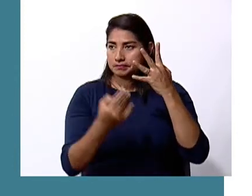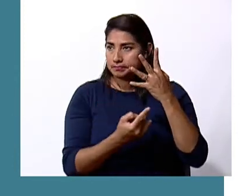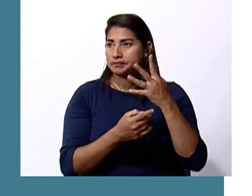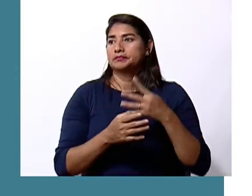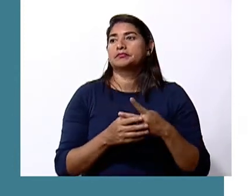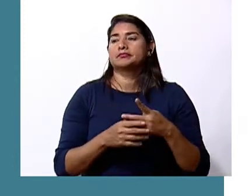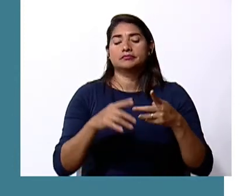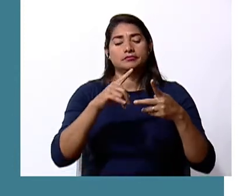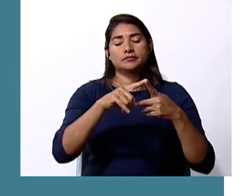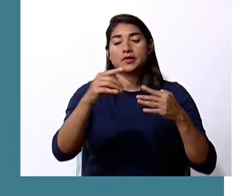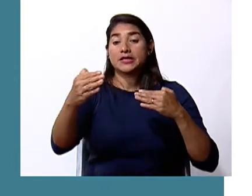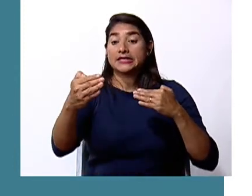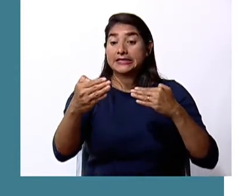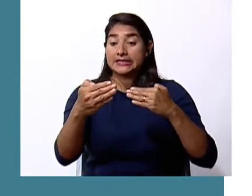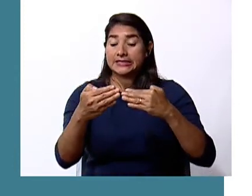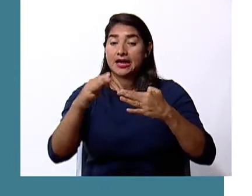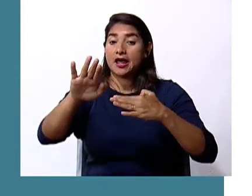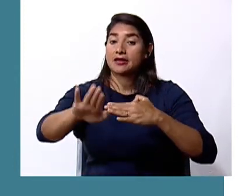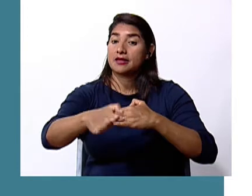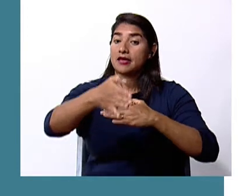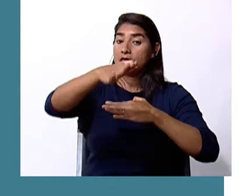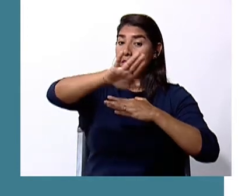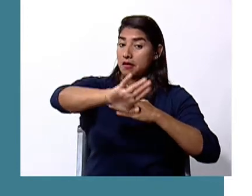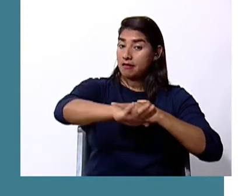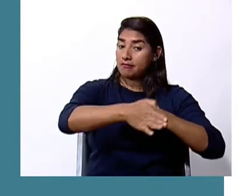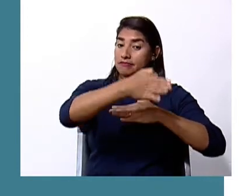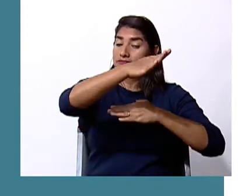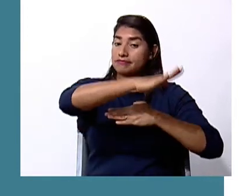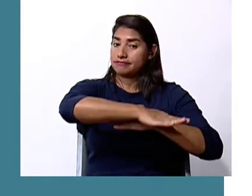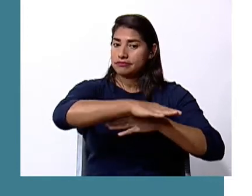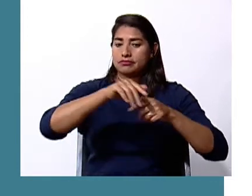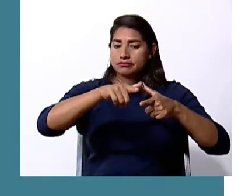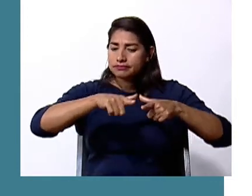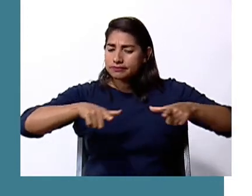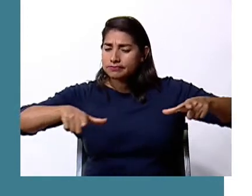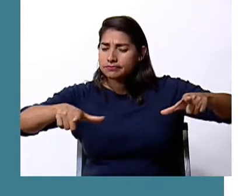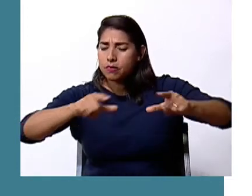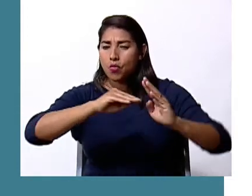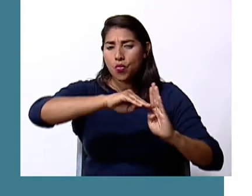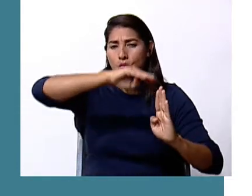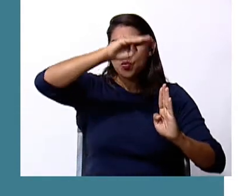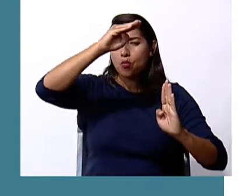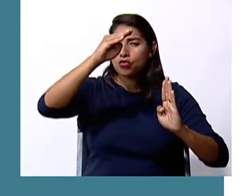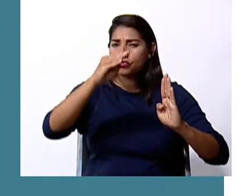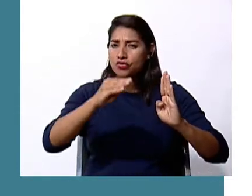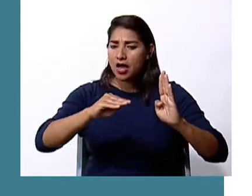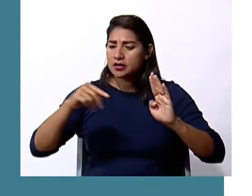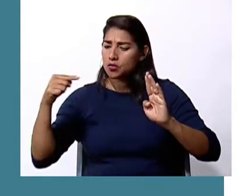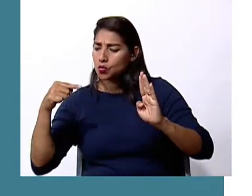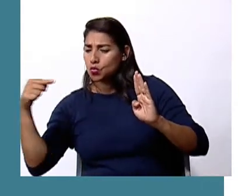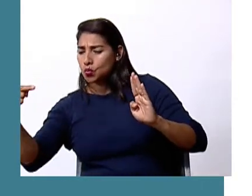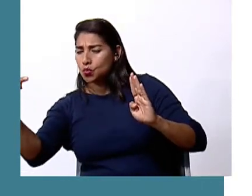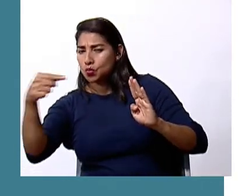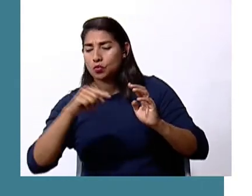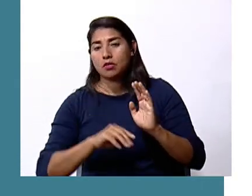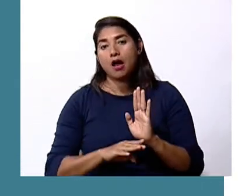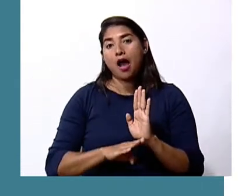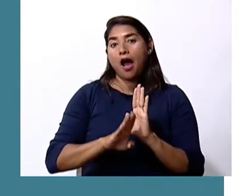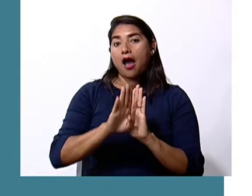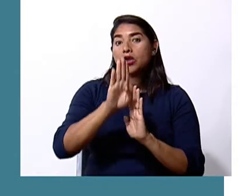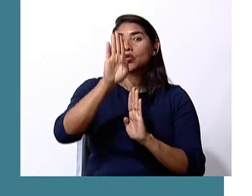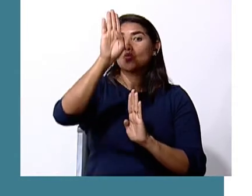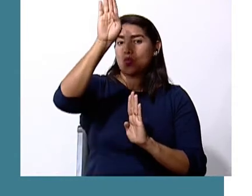cercanía del mar posición de las montañas altitud